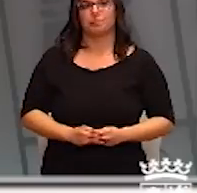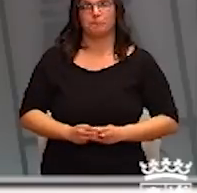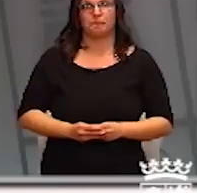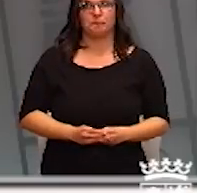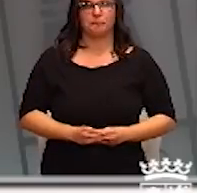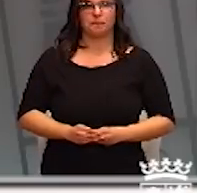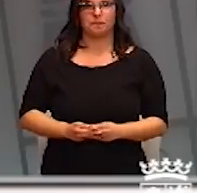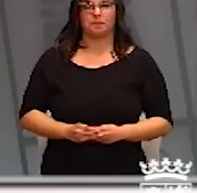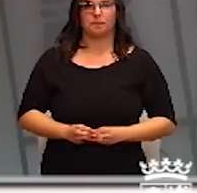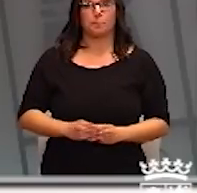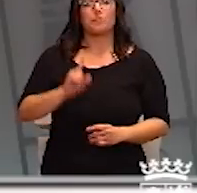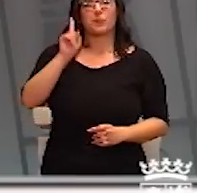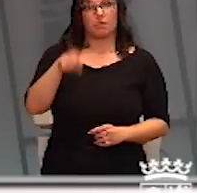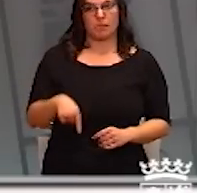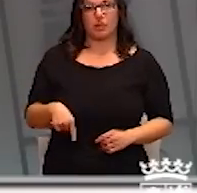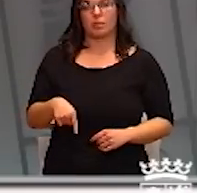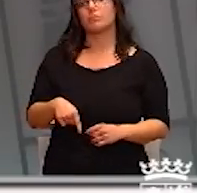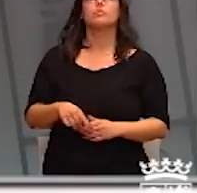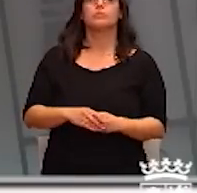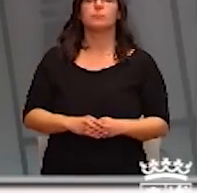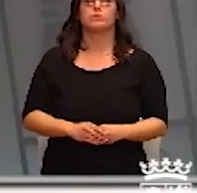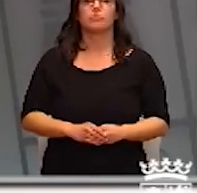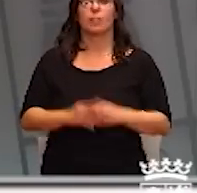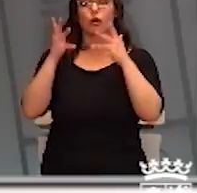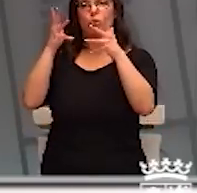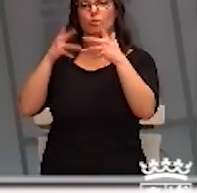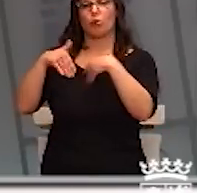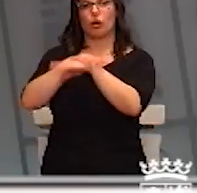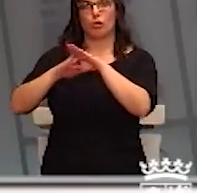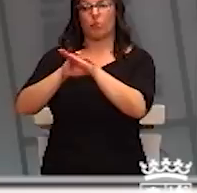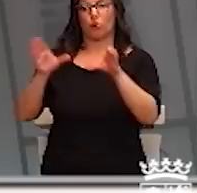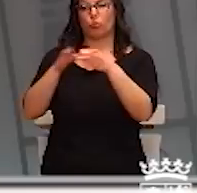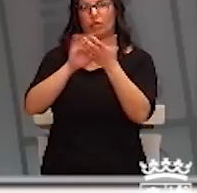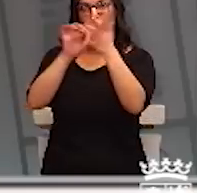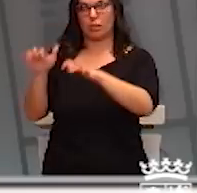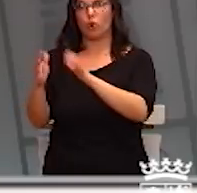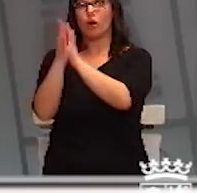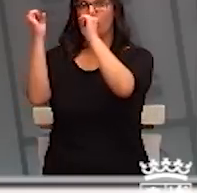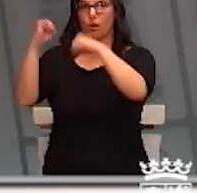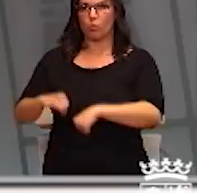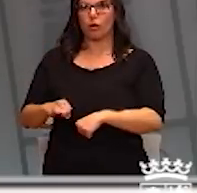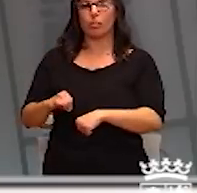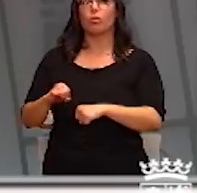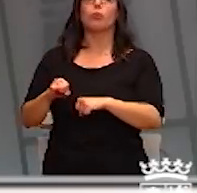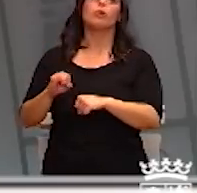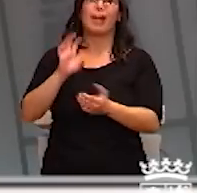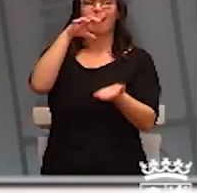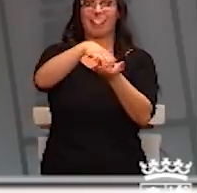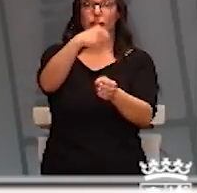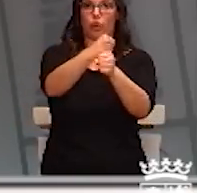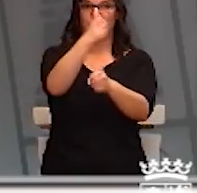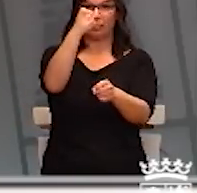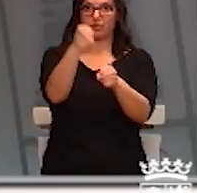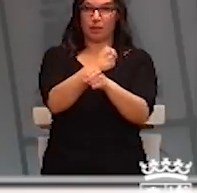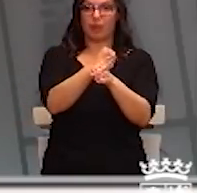También se ha tomado una propuesta de acuerdo del Consejo de Gobierno de la Junta de Castilla y León sobre medidas a adoptar en los centros de trabajo